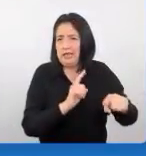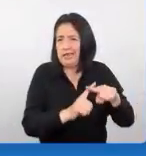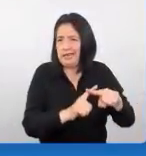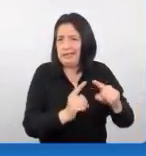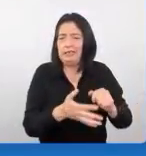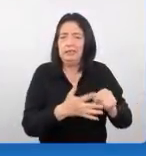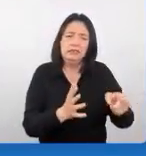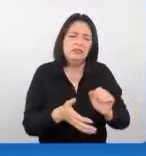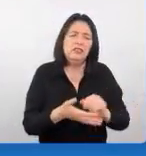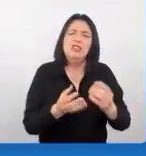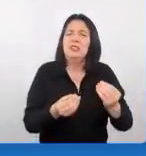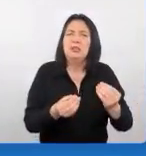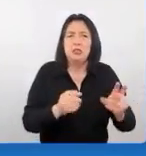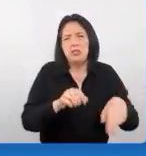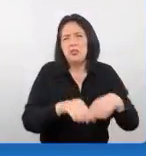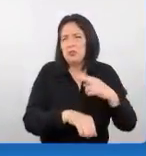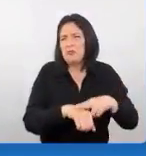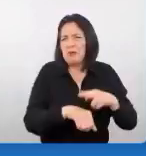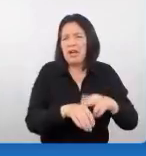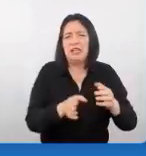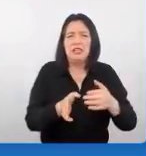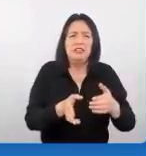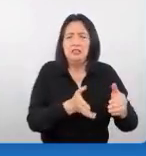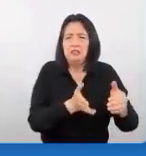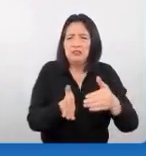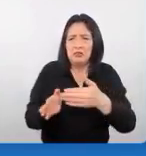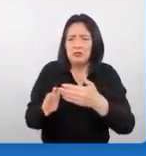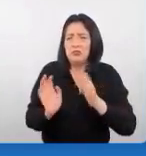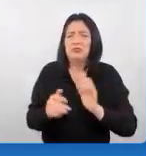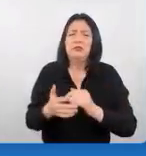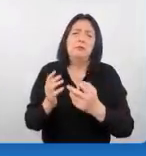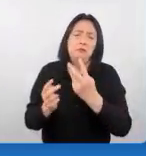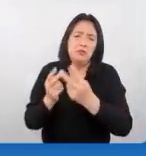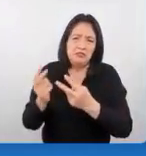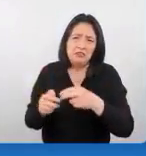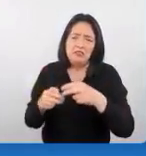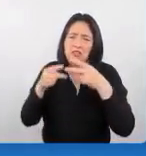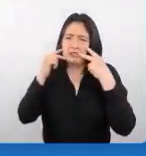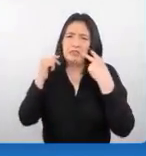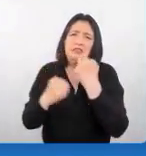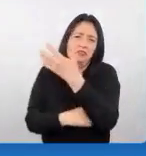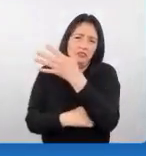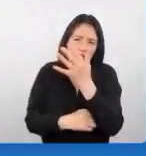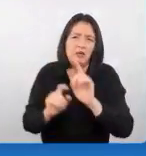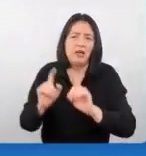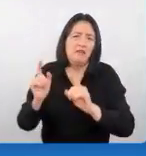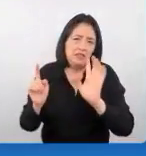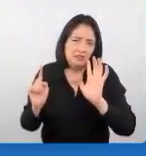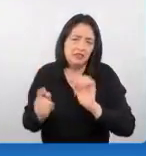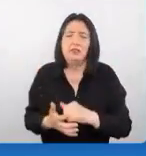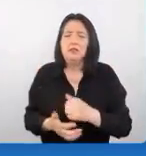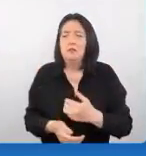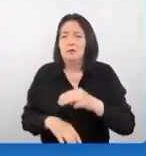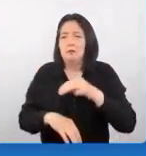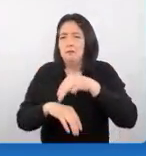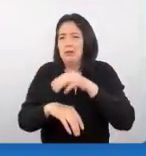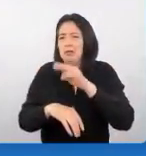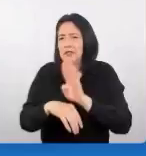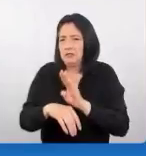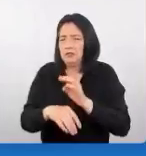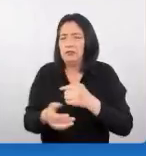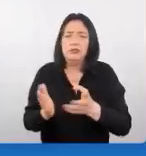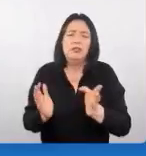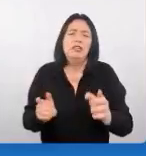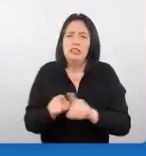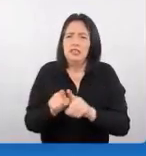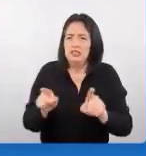hacerse el circuito tradicional en algunos casos también visitan la selva de nuestro país como madre de Dios y también